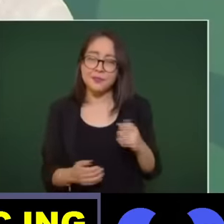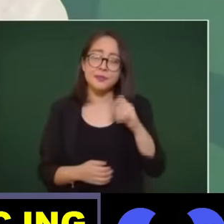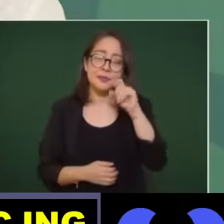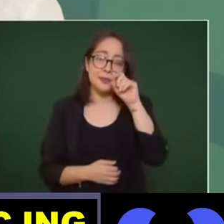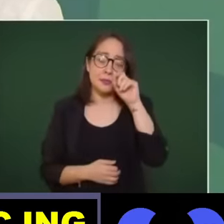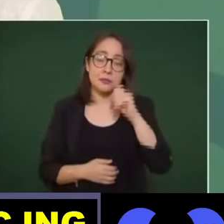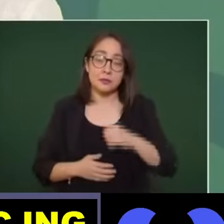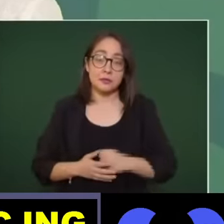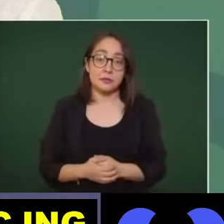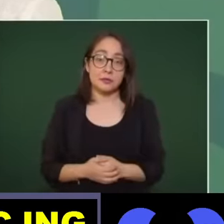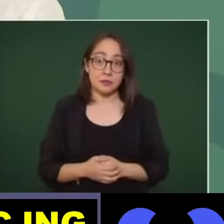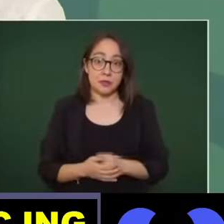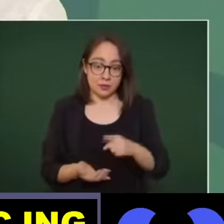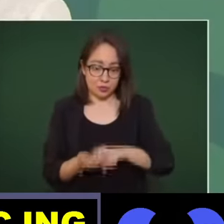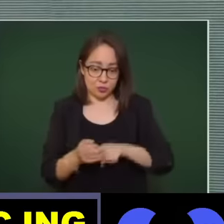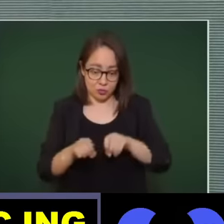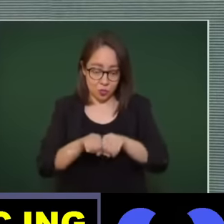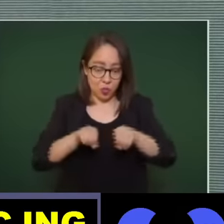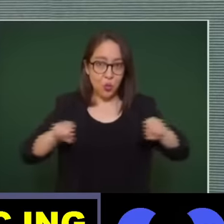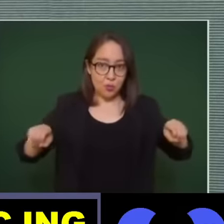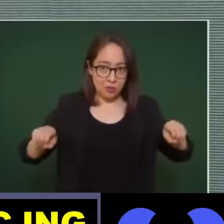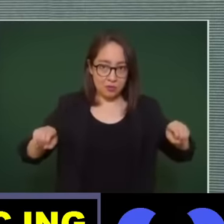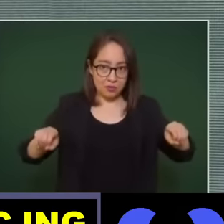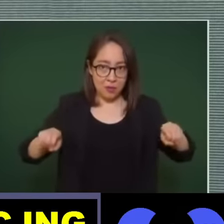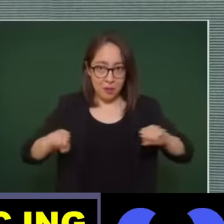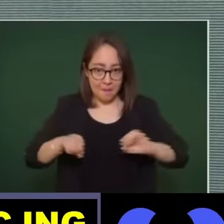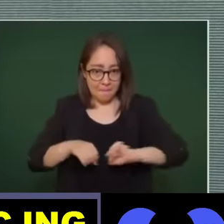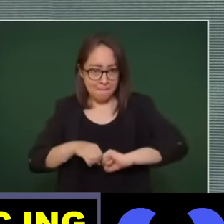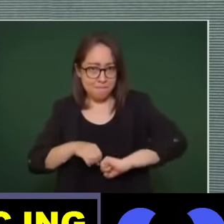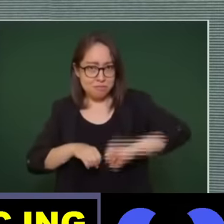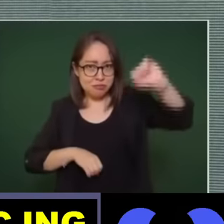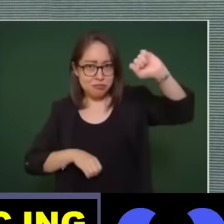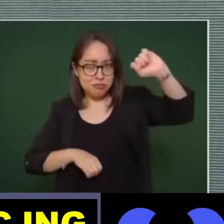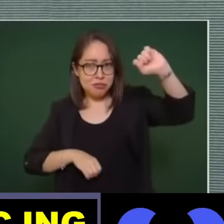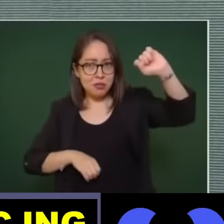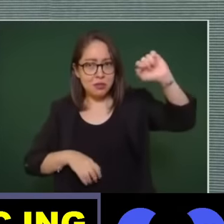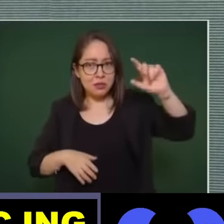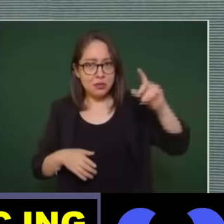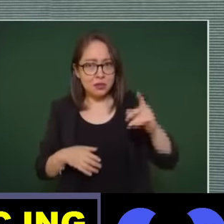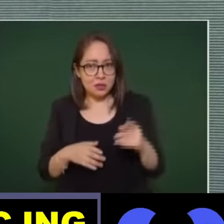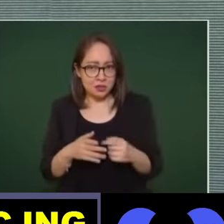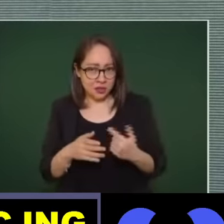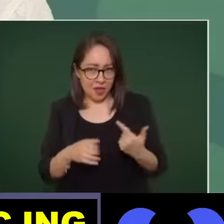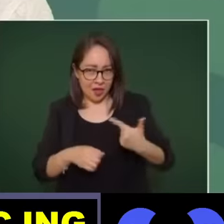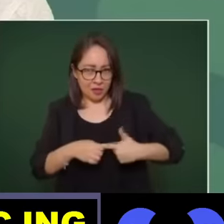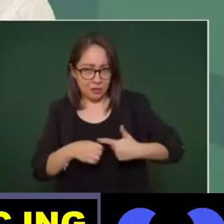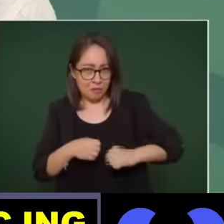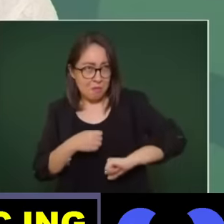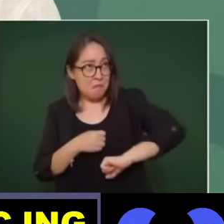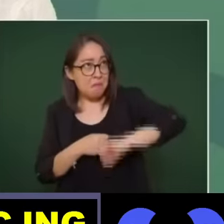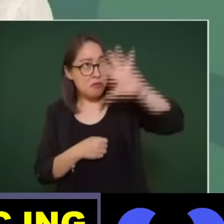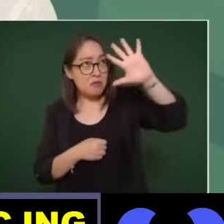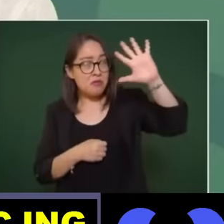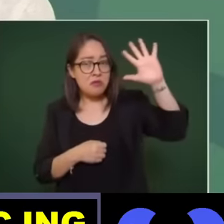del ducto y en eso en ese momento